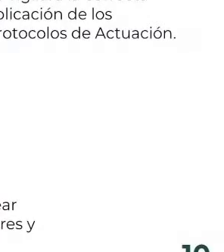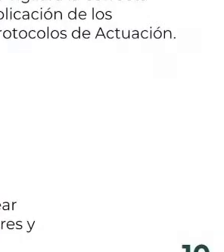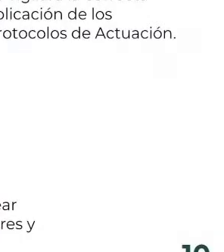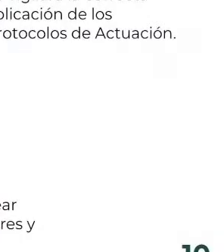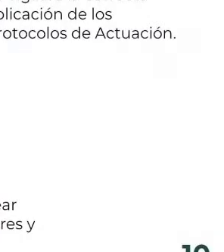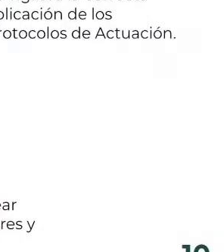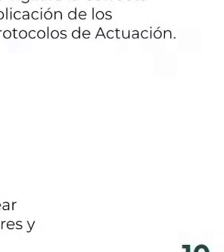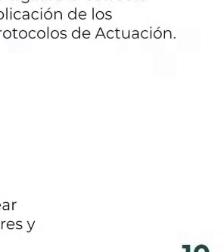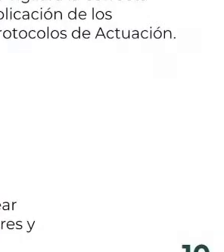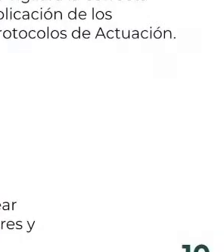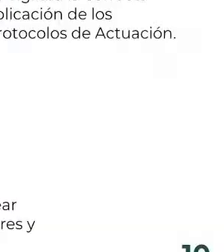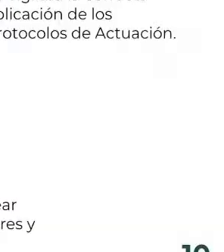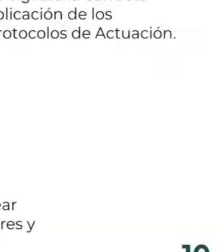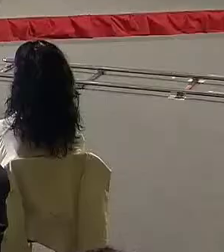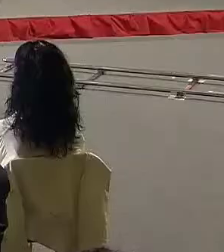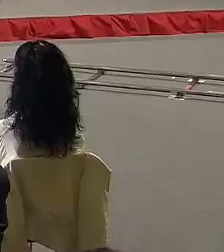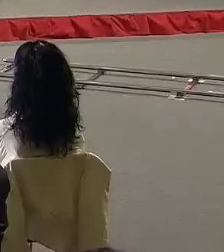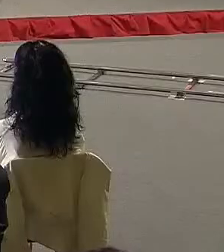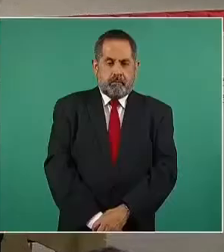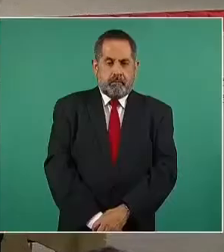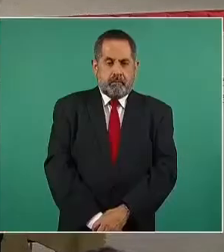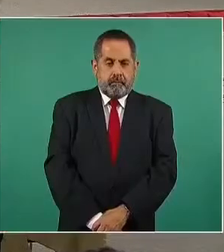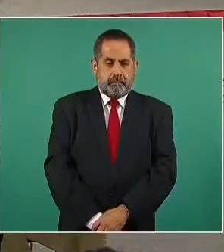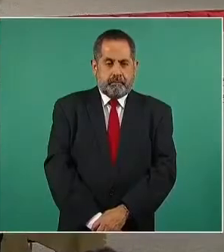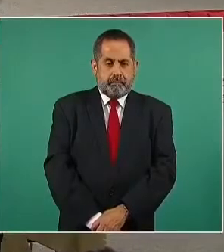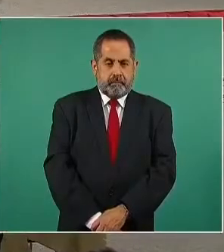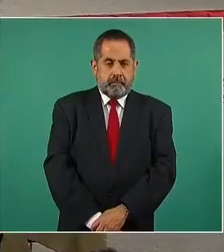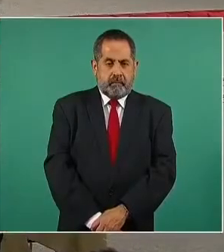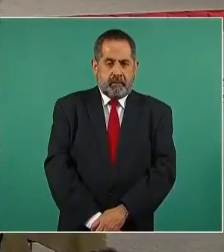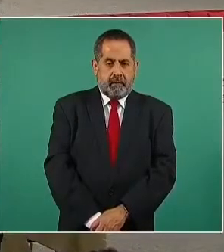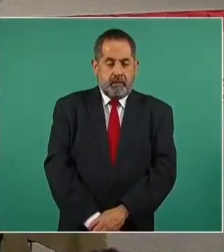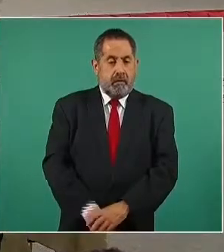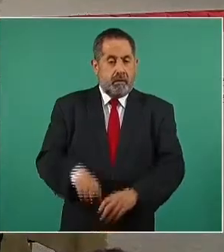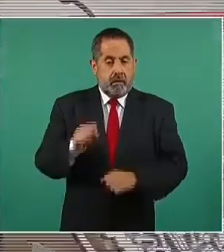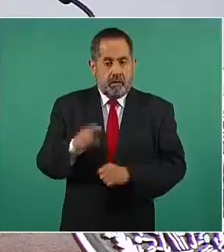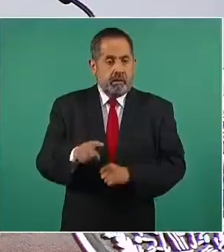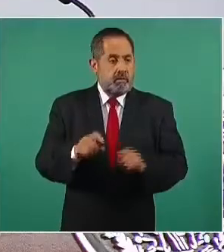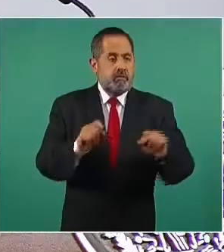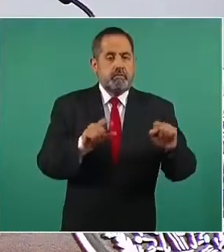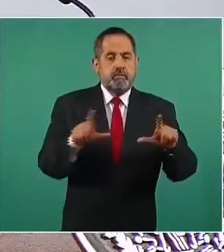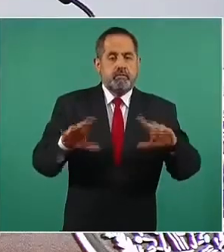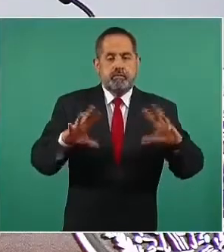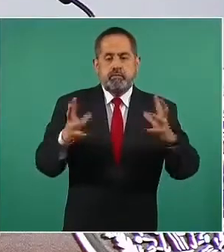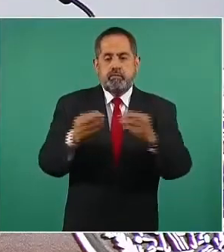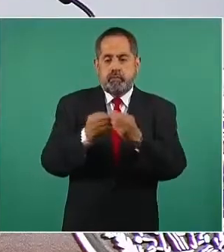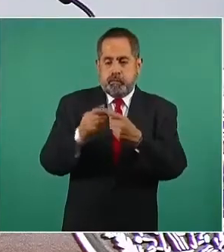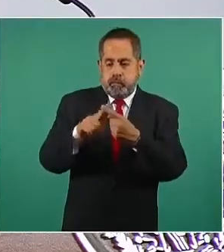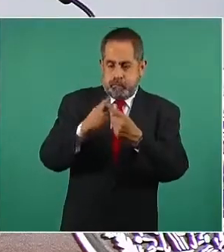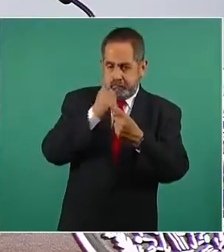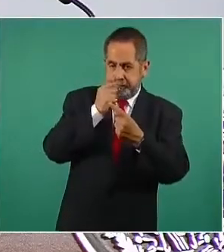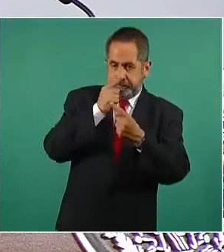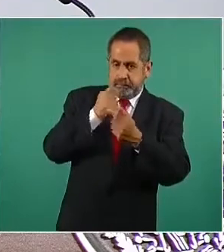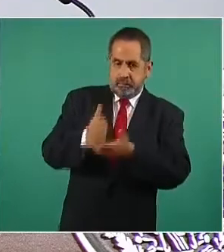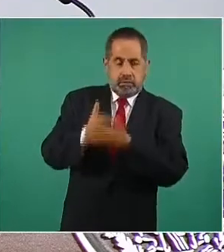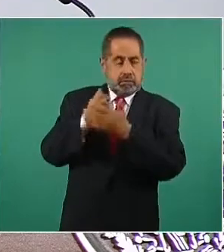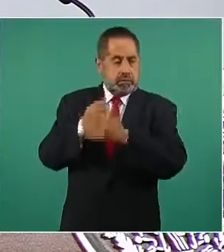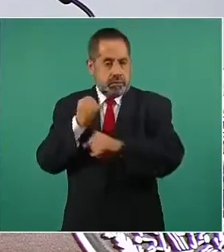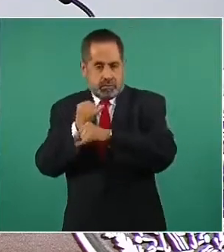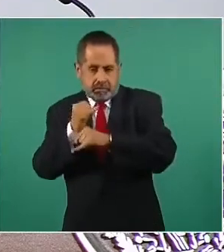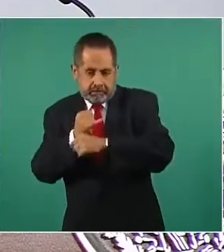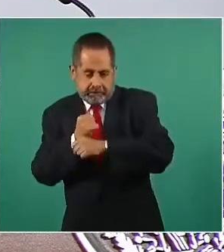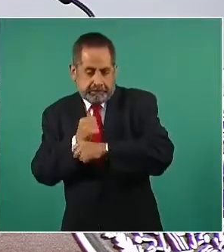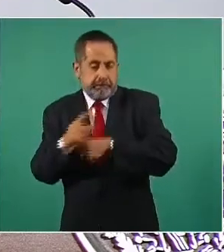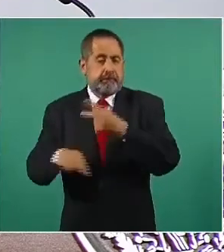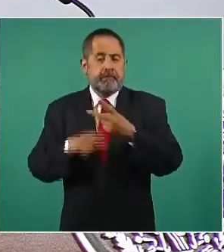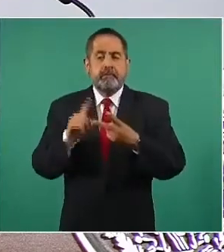Centro Nacional de Información, en Plataforma México, las policías cibernética y científica,